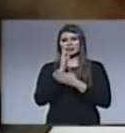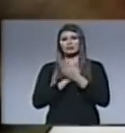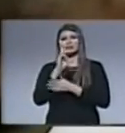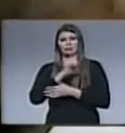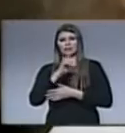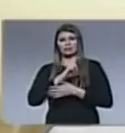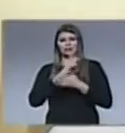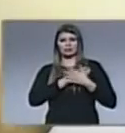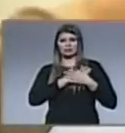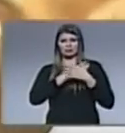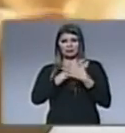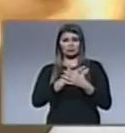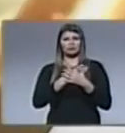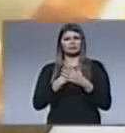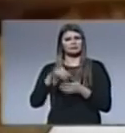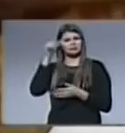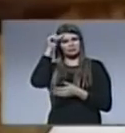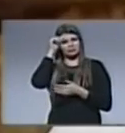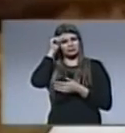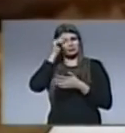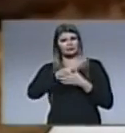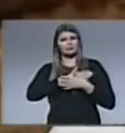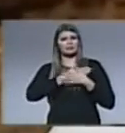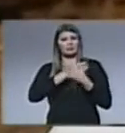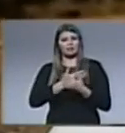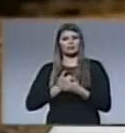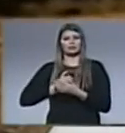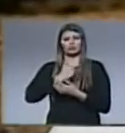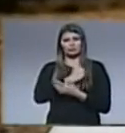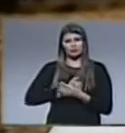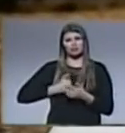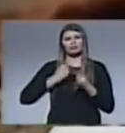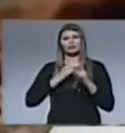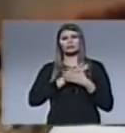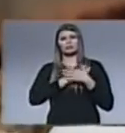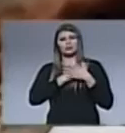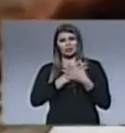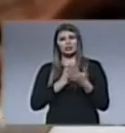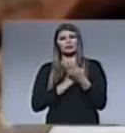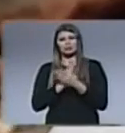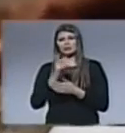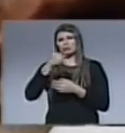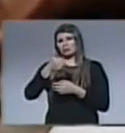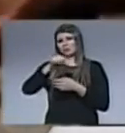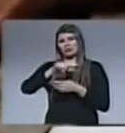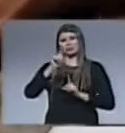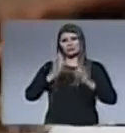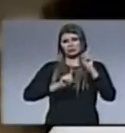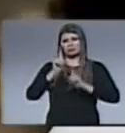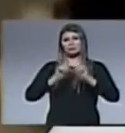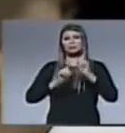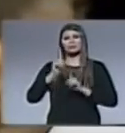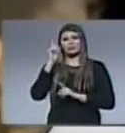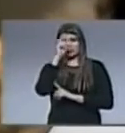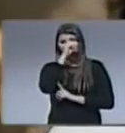elemento del amor y el amor es sufrido el amor está en los tiempos buenos así como también en los tiempos